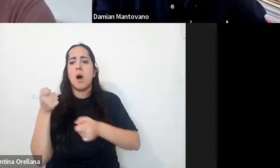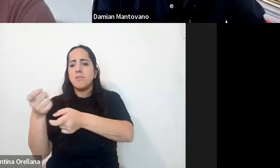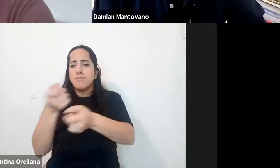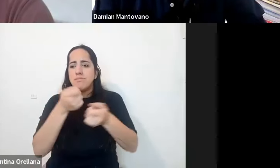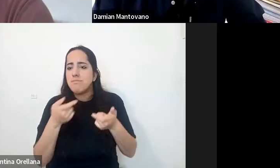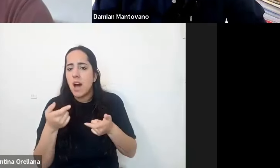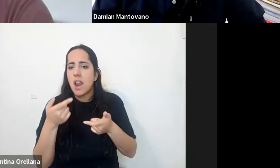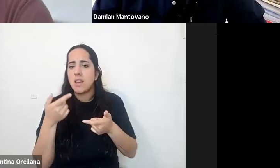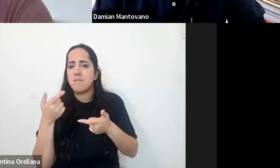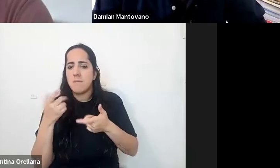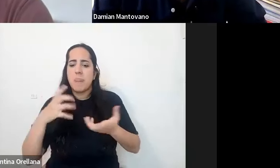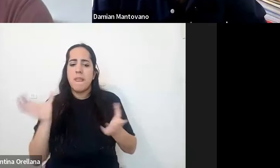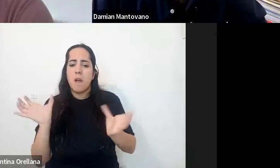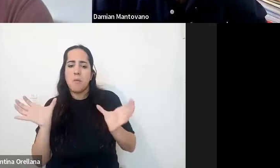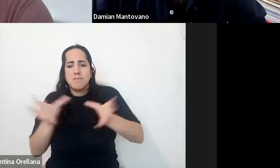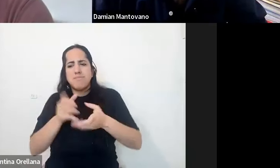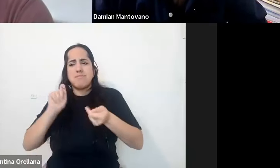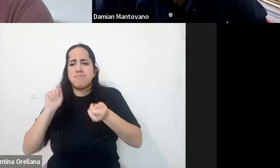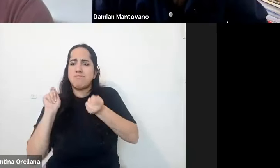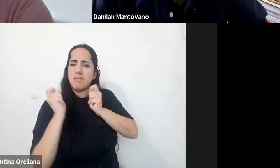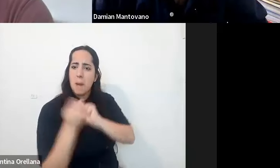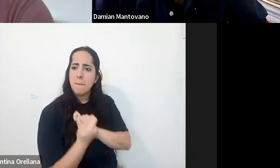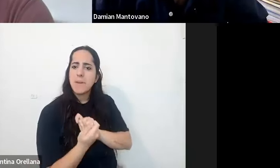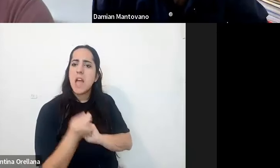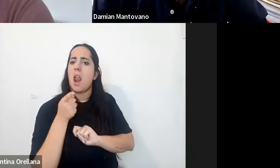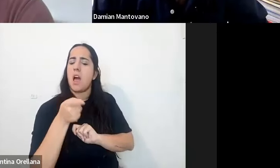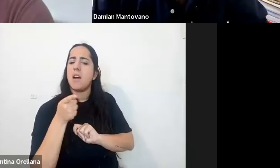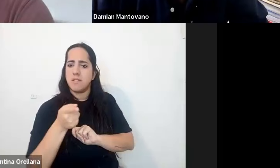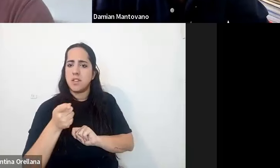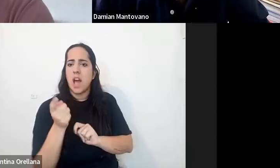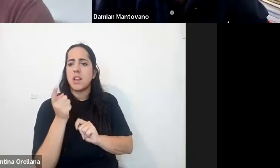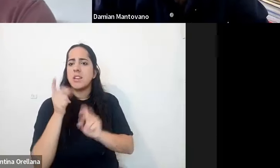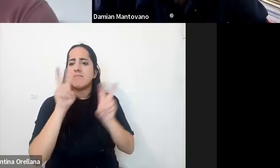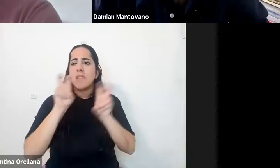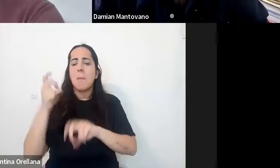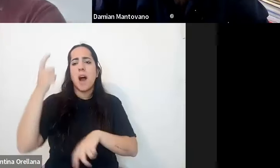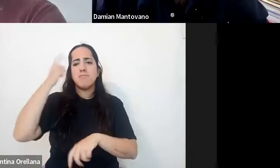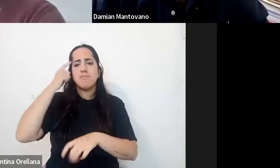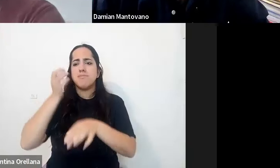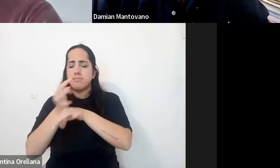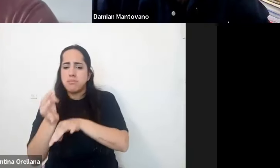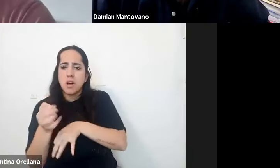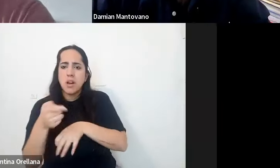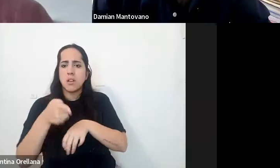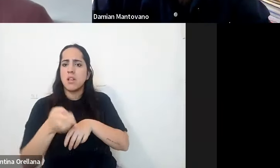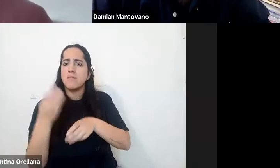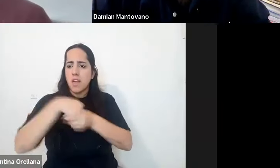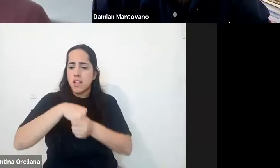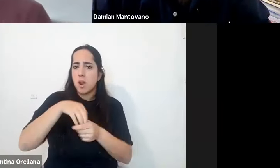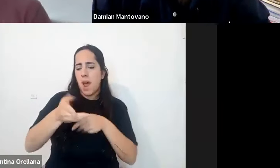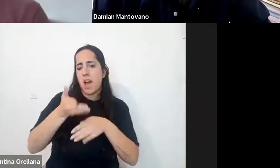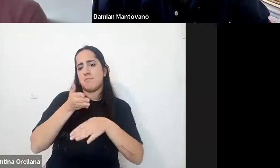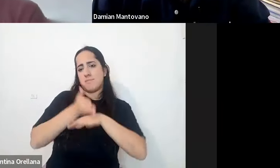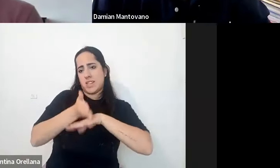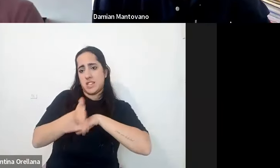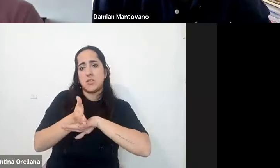reorganizar o reconfigurar condiciones pedagógicas curriculares o didácticas para garantizar el acceso a la